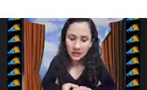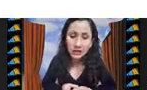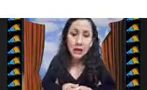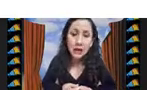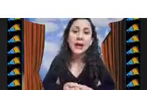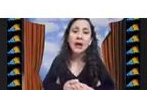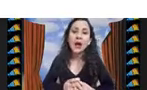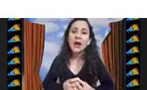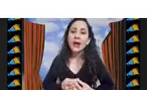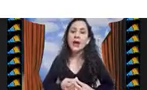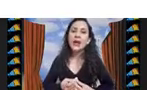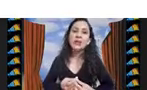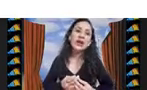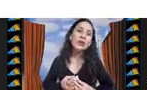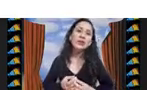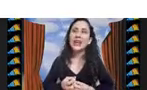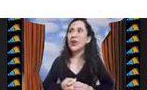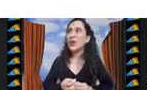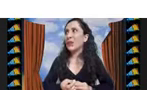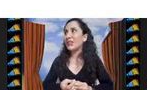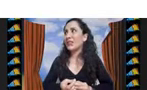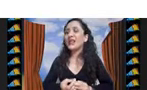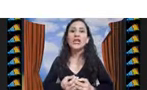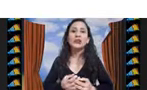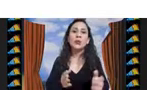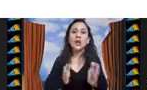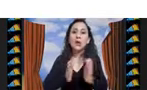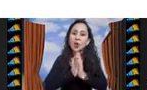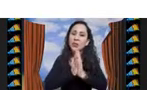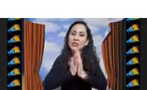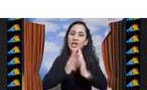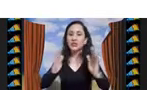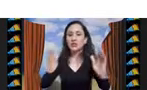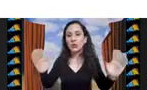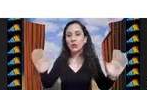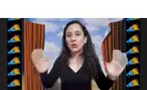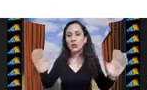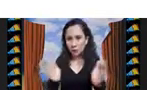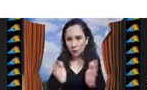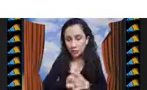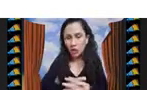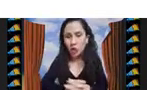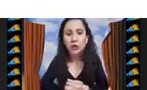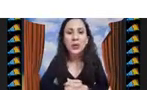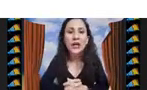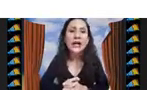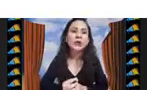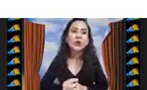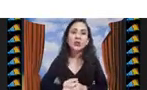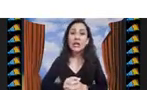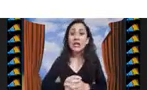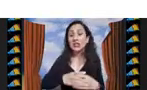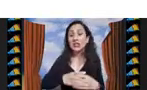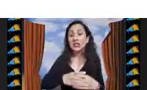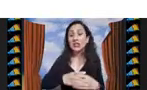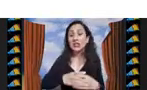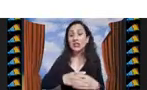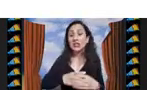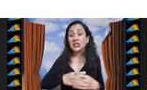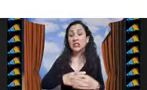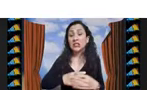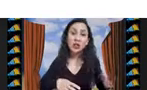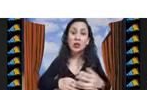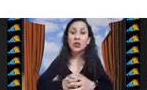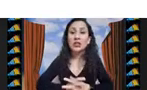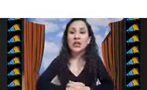índices que había digamos que aquí lo que me interesa es ver por ejemplo cómo está la distribución de los pesos de los objetos si son